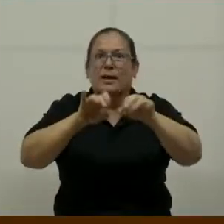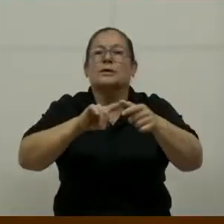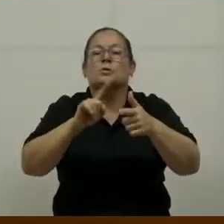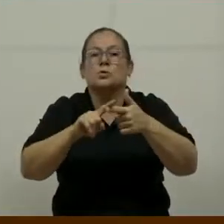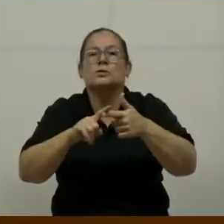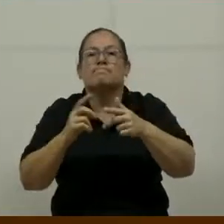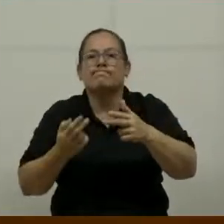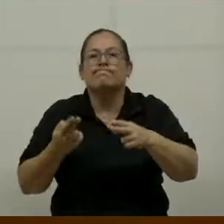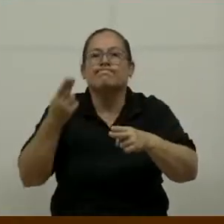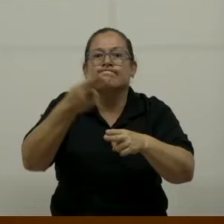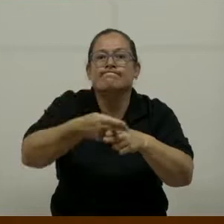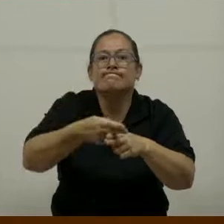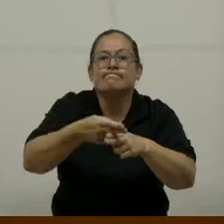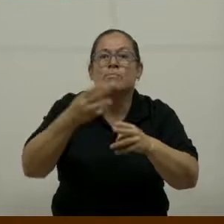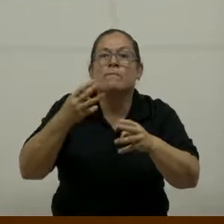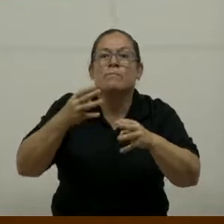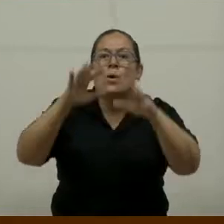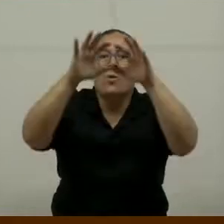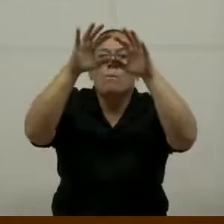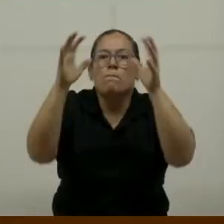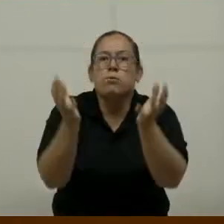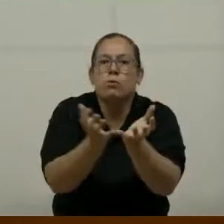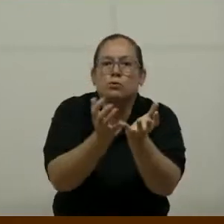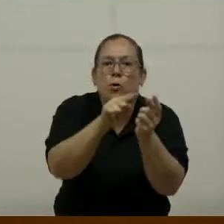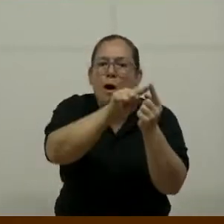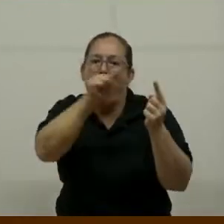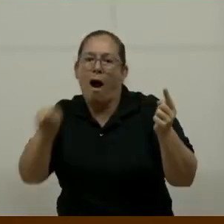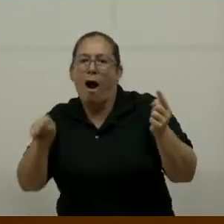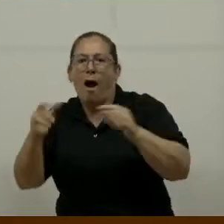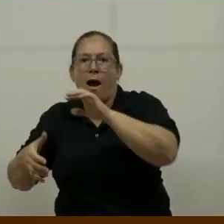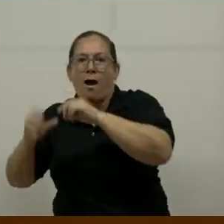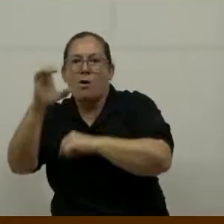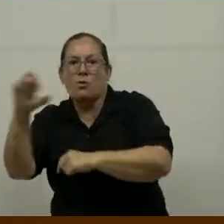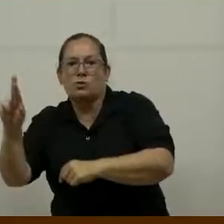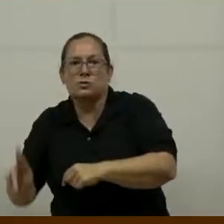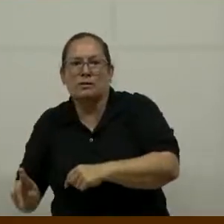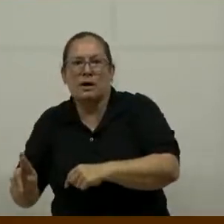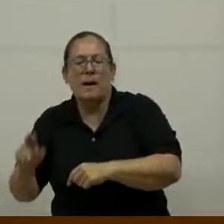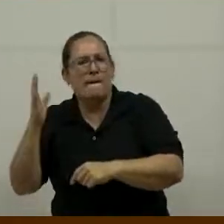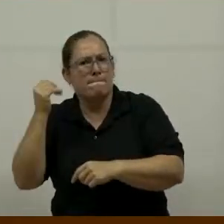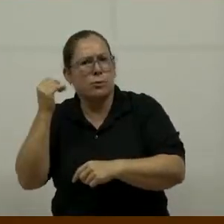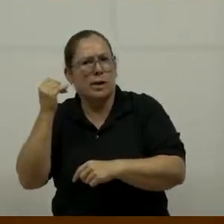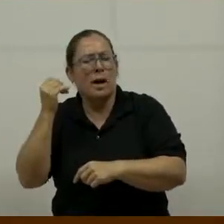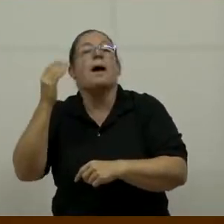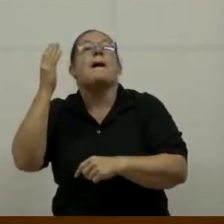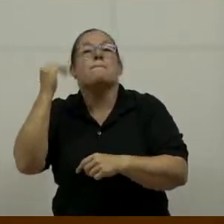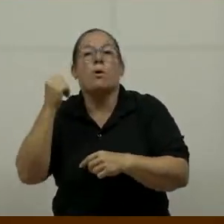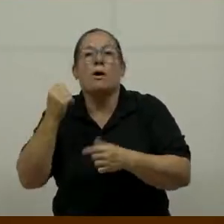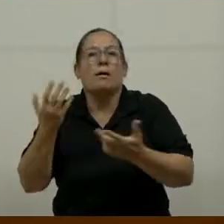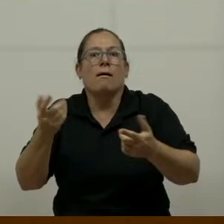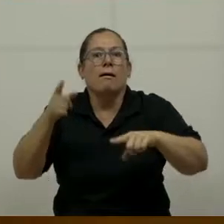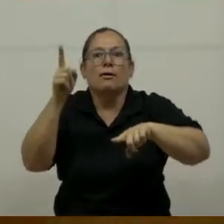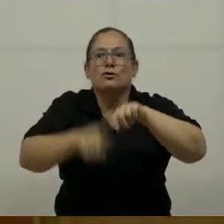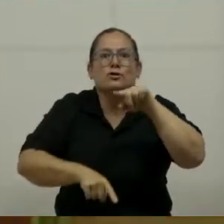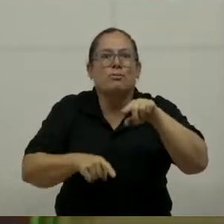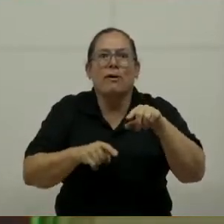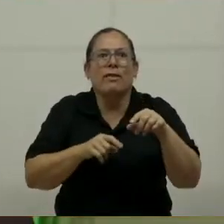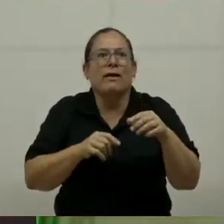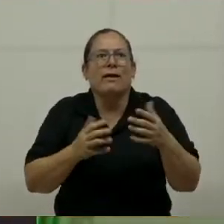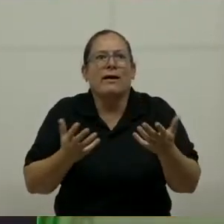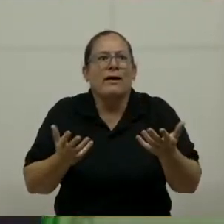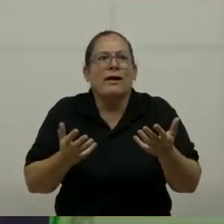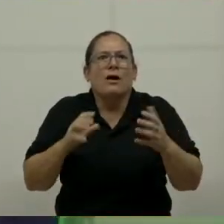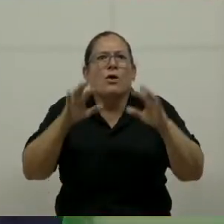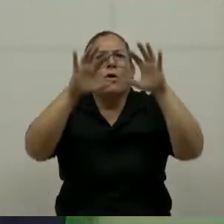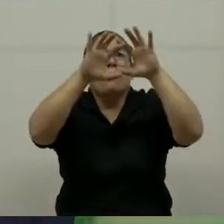hemos llamado a este programa del mundo a Costa Rica con una parada. ¿Y por qué así? Bueno, porque no podemos esperar que de todos los